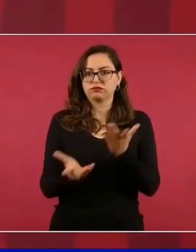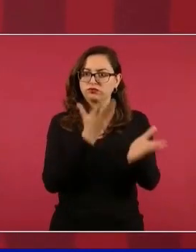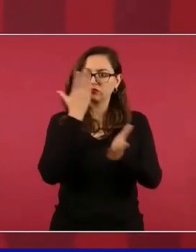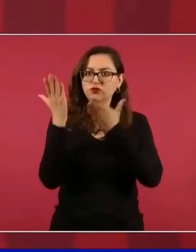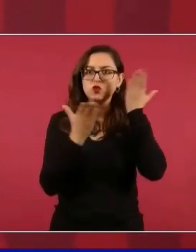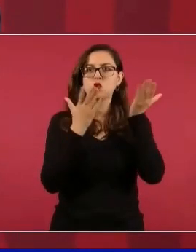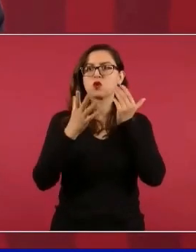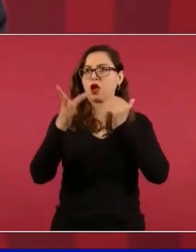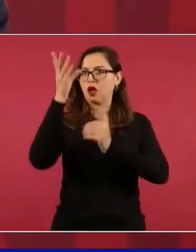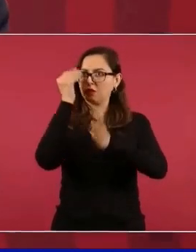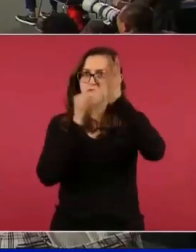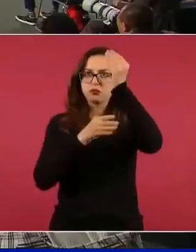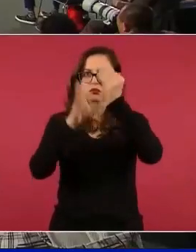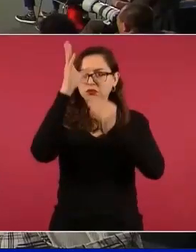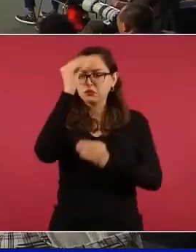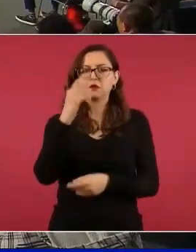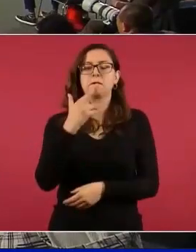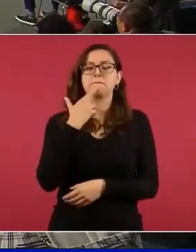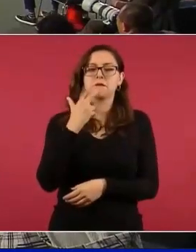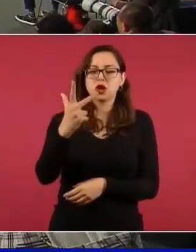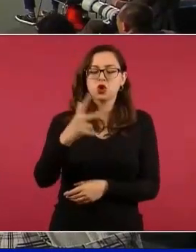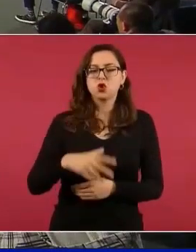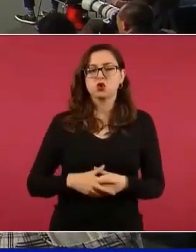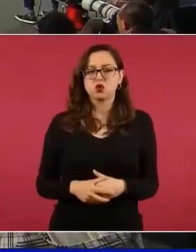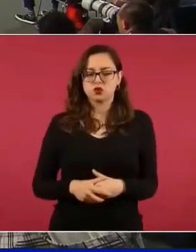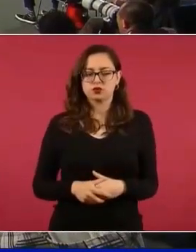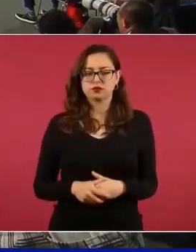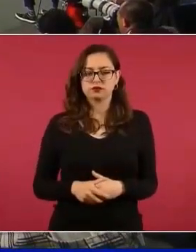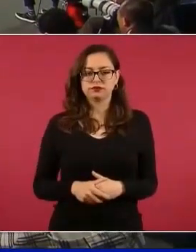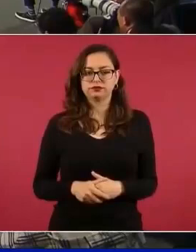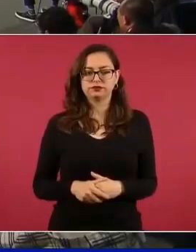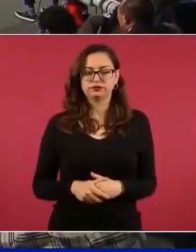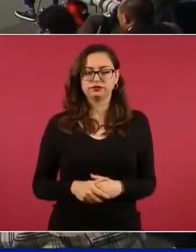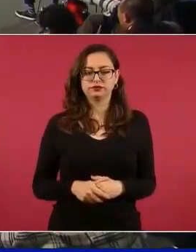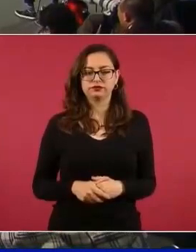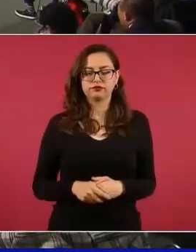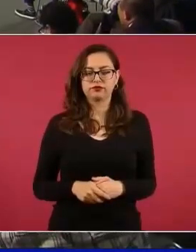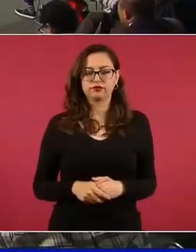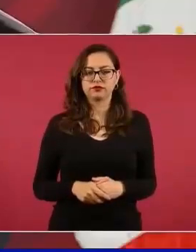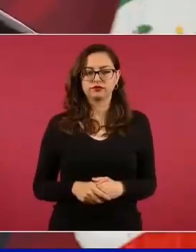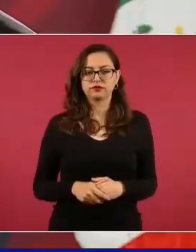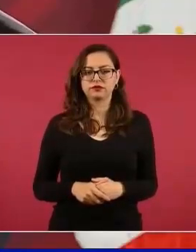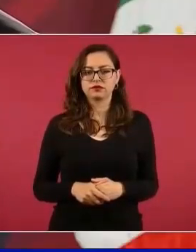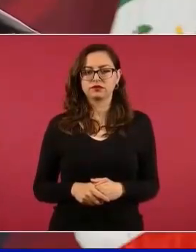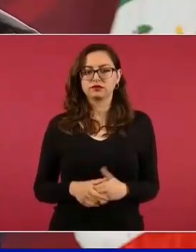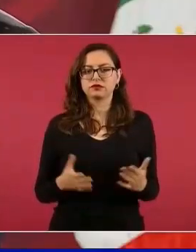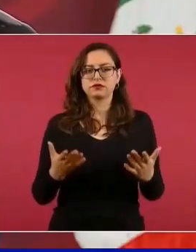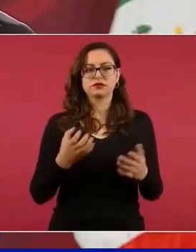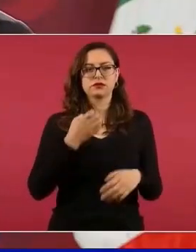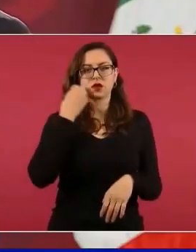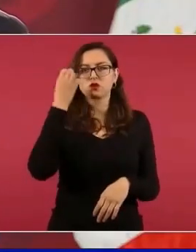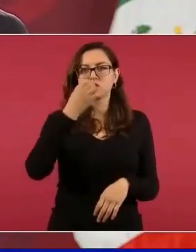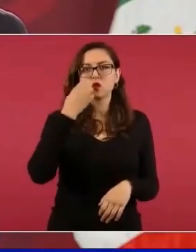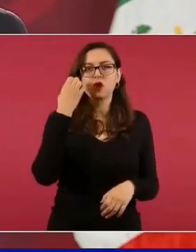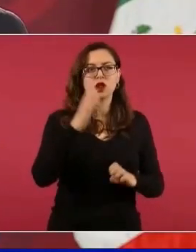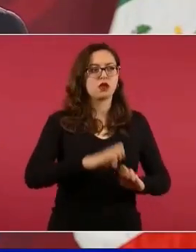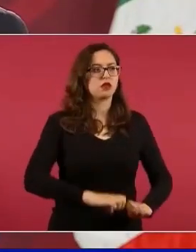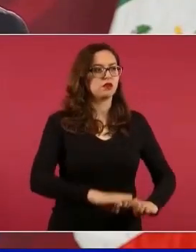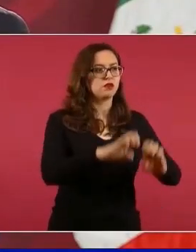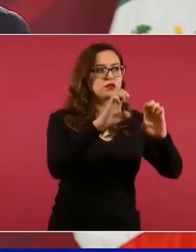mejor los conocimientos, que estén en buen estado las escuelas,